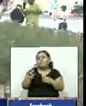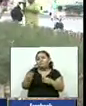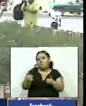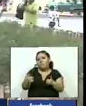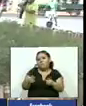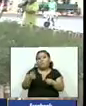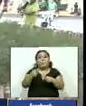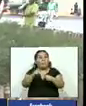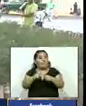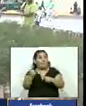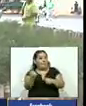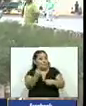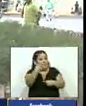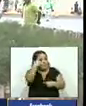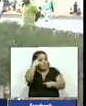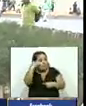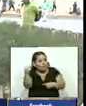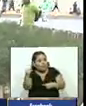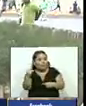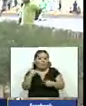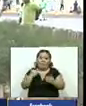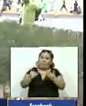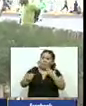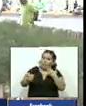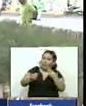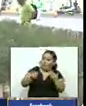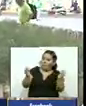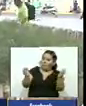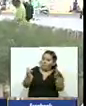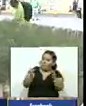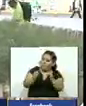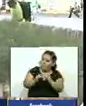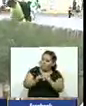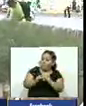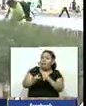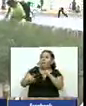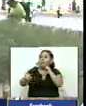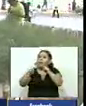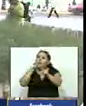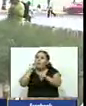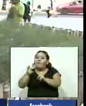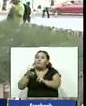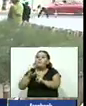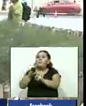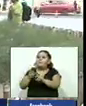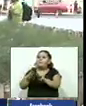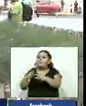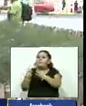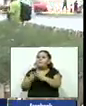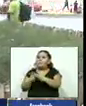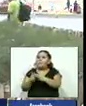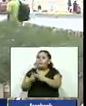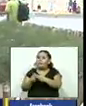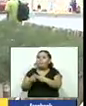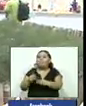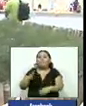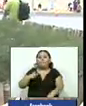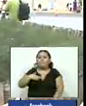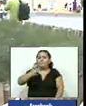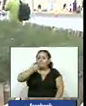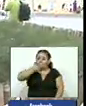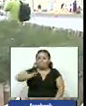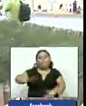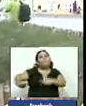los políticos que interceden ante esto y los jefes de pandilla tengan palabra